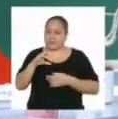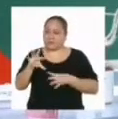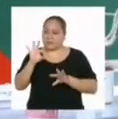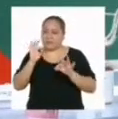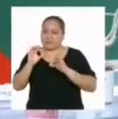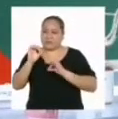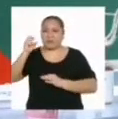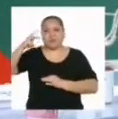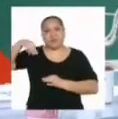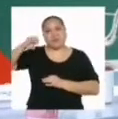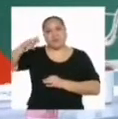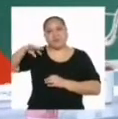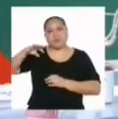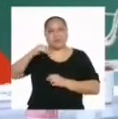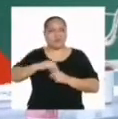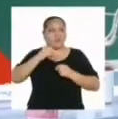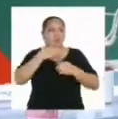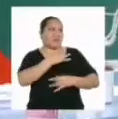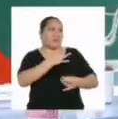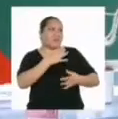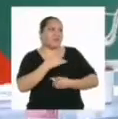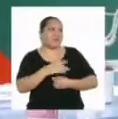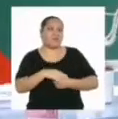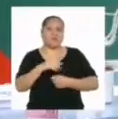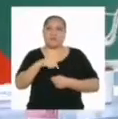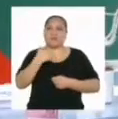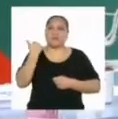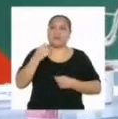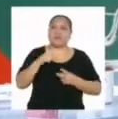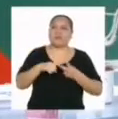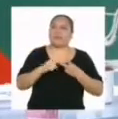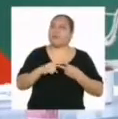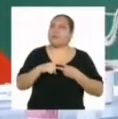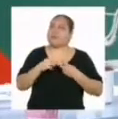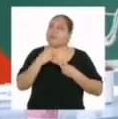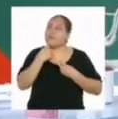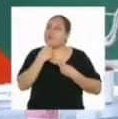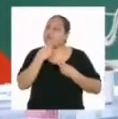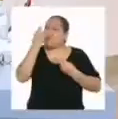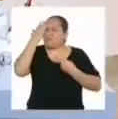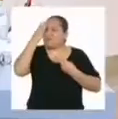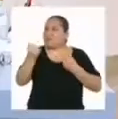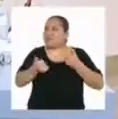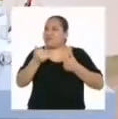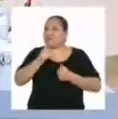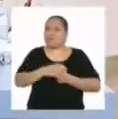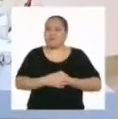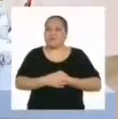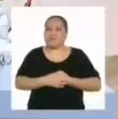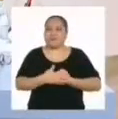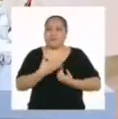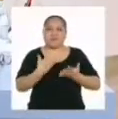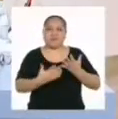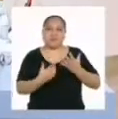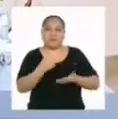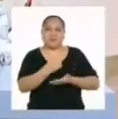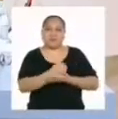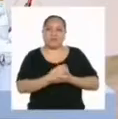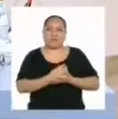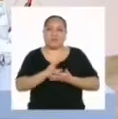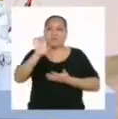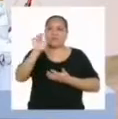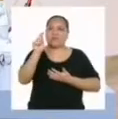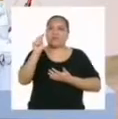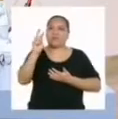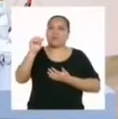amenidades para hacerlo más llamativo. Y otras dos más que aún no tengo muy claras. Algo así como una sección de